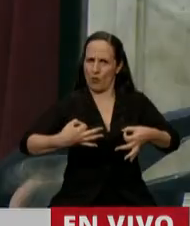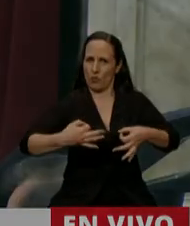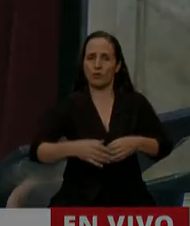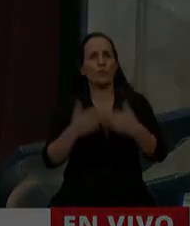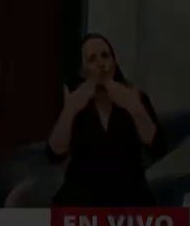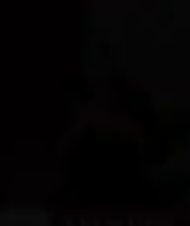diputado. Gracias. Gracias. Gracias.